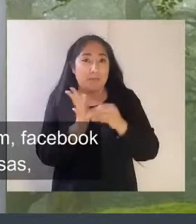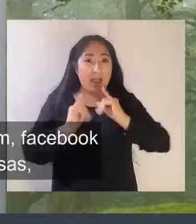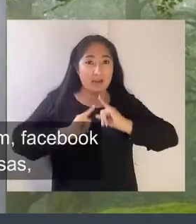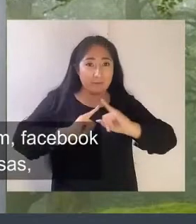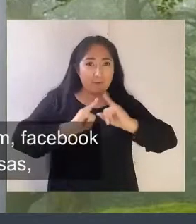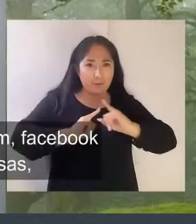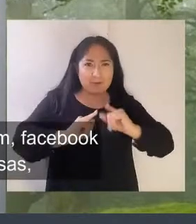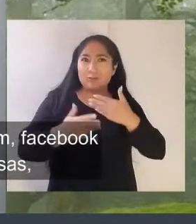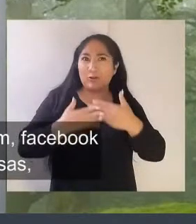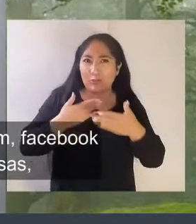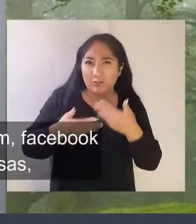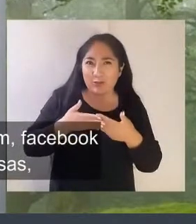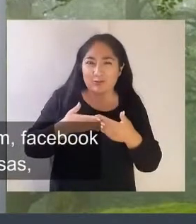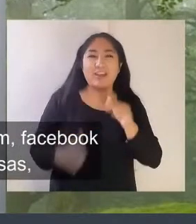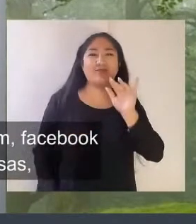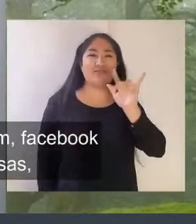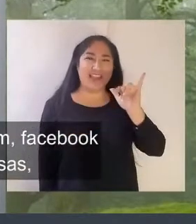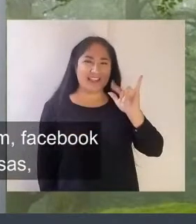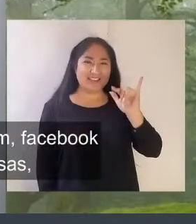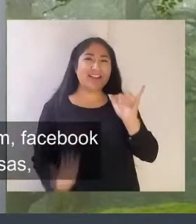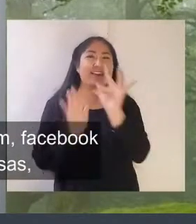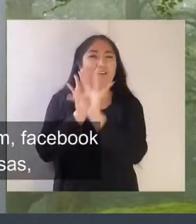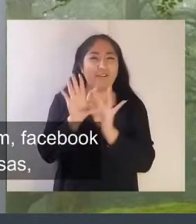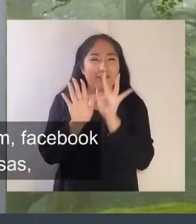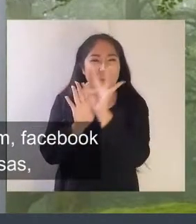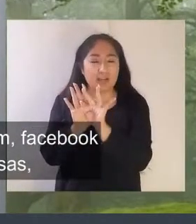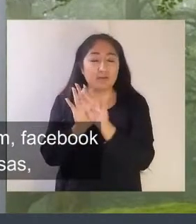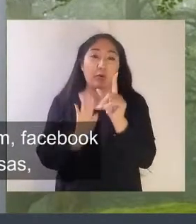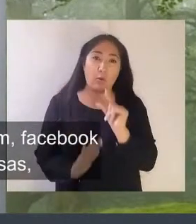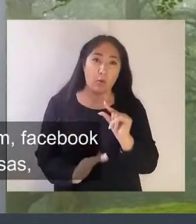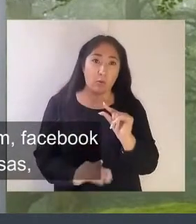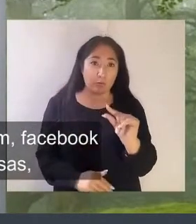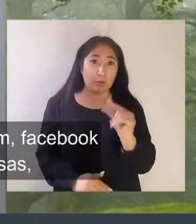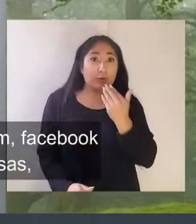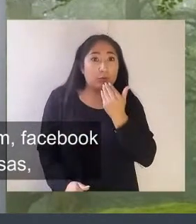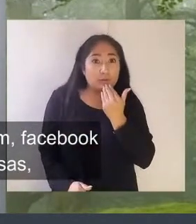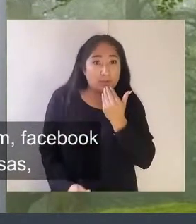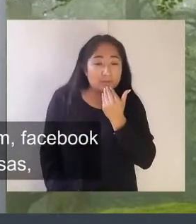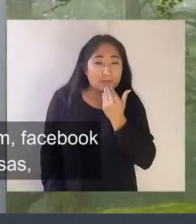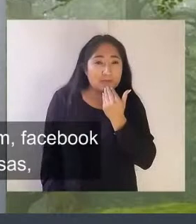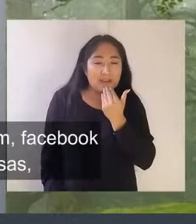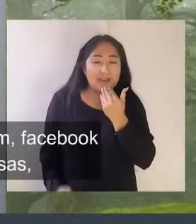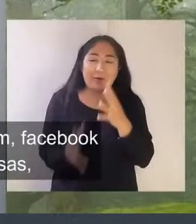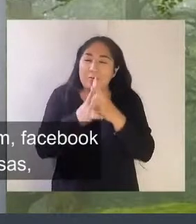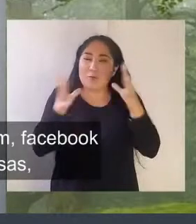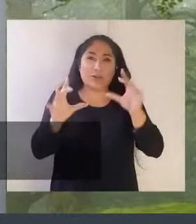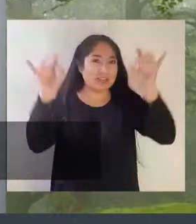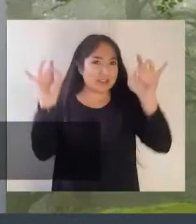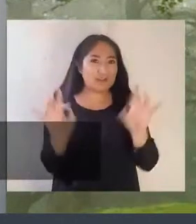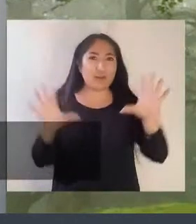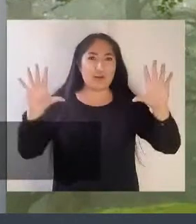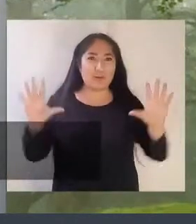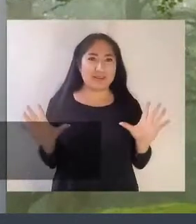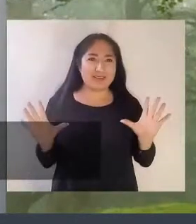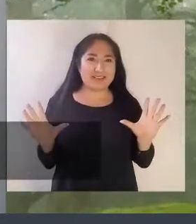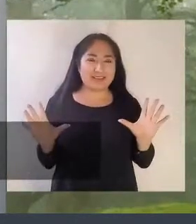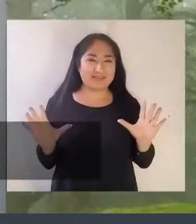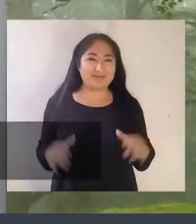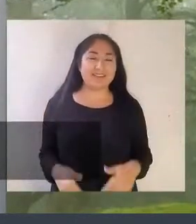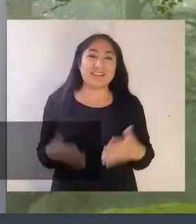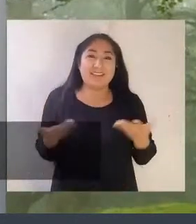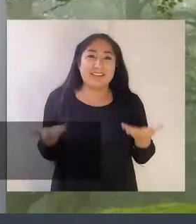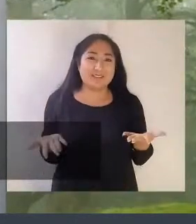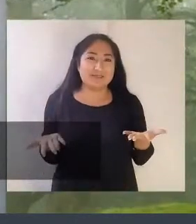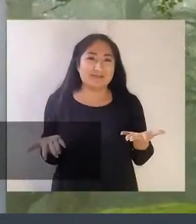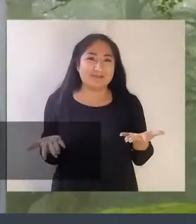que les vamos a ir contando por Instagram Facebook y prontamente se vienen muchas sorpresas así que eso